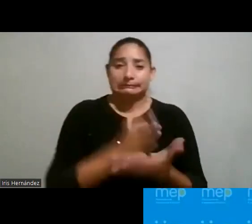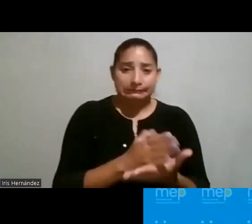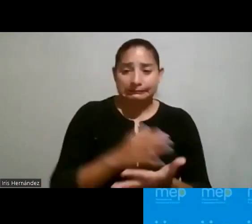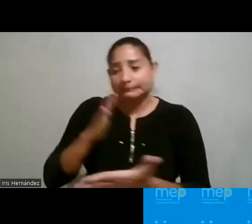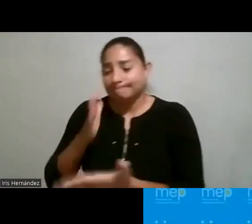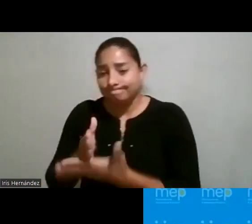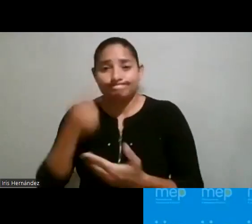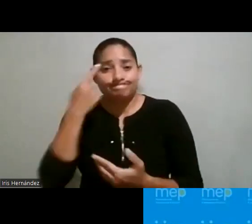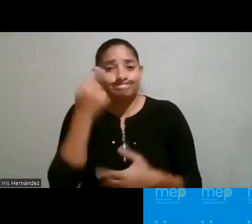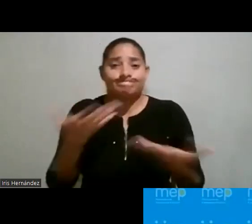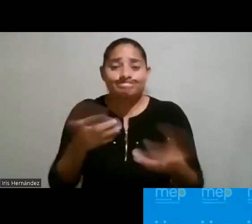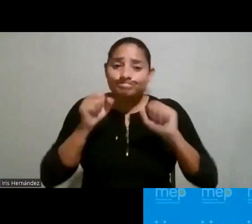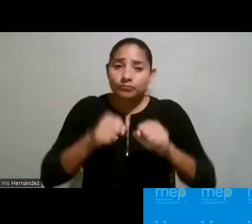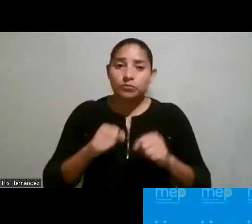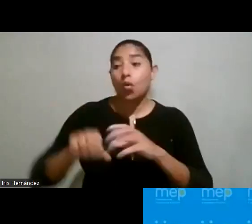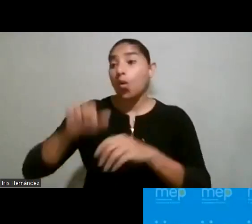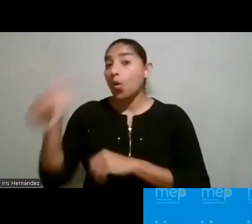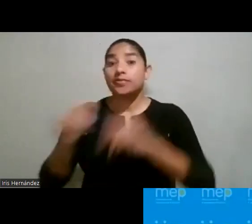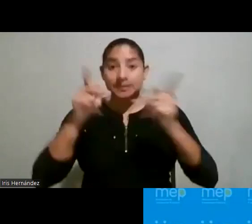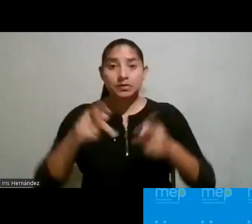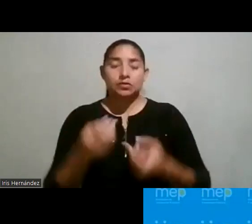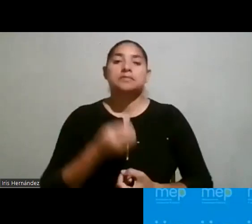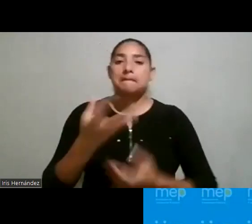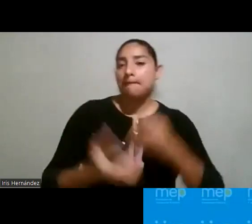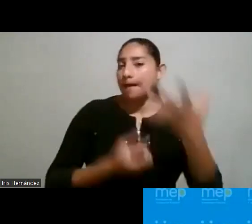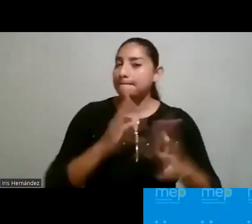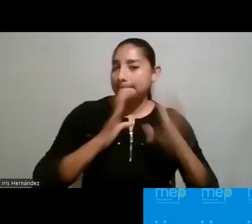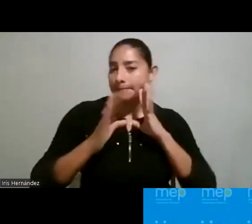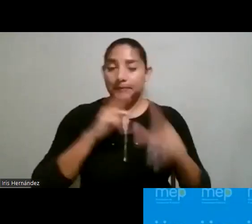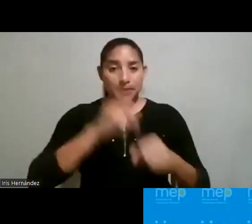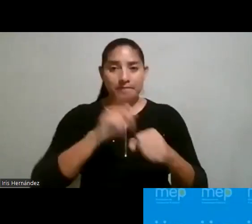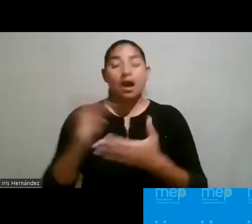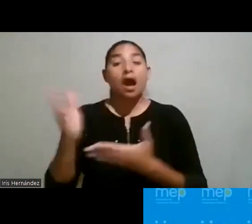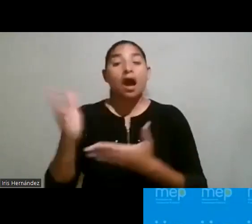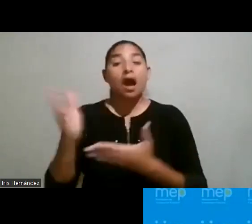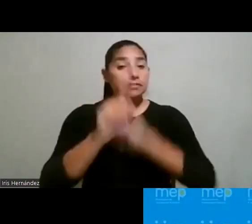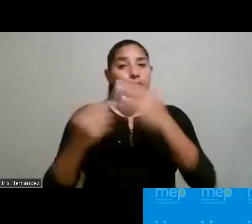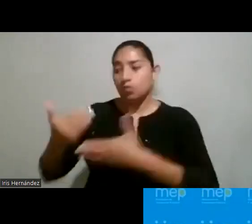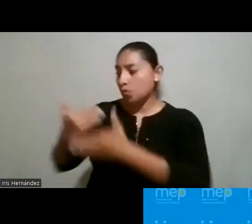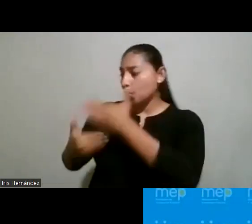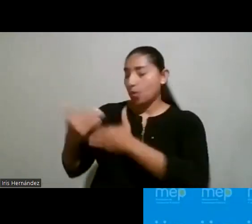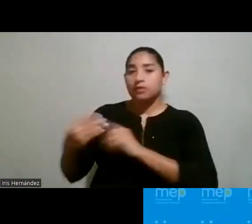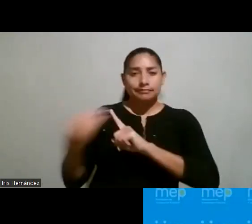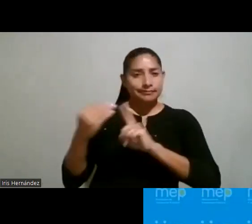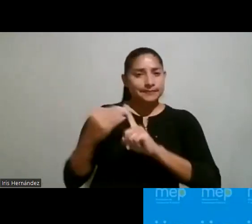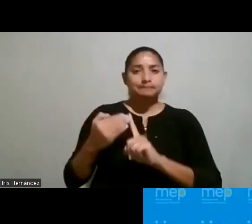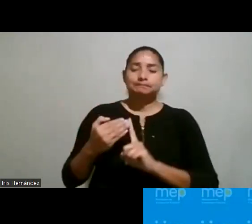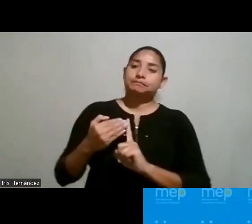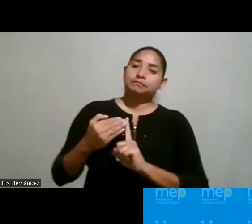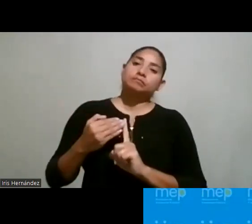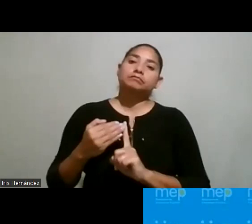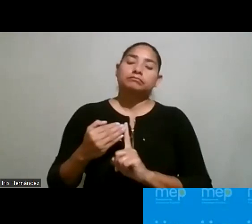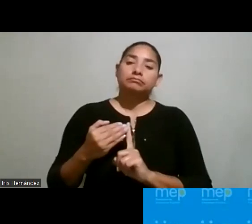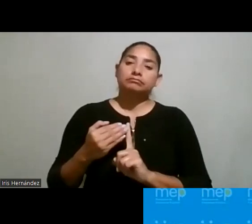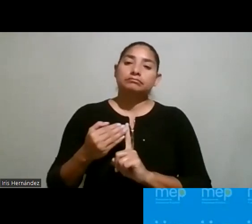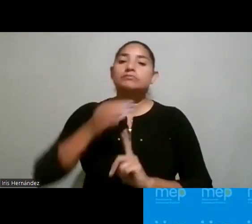poder dar oportunidad también a otras personas. Algunas preguntas que se han ido con, bueno,